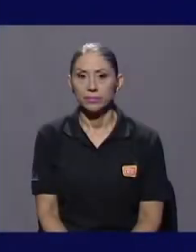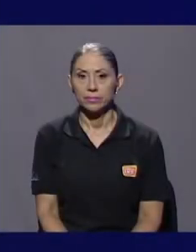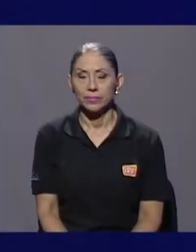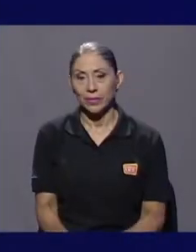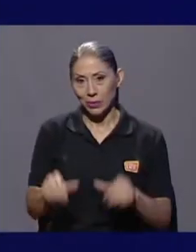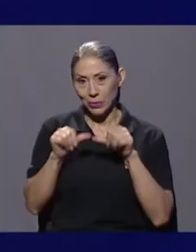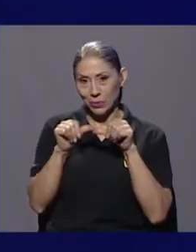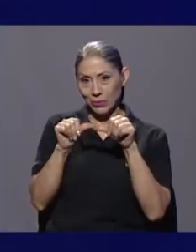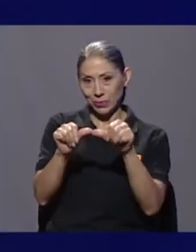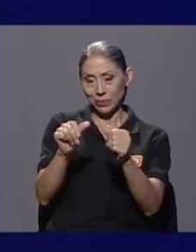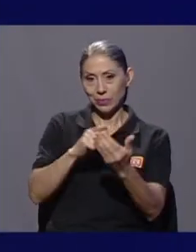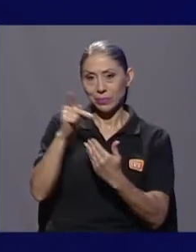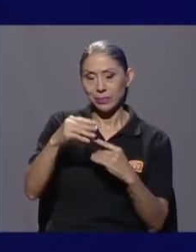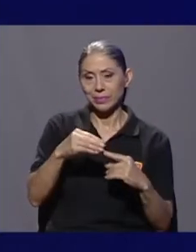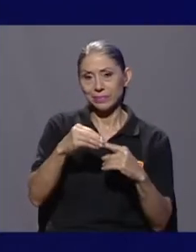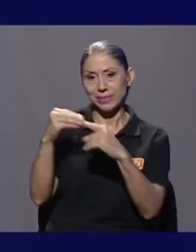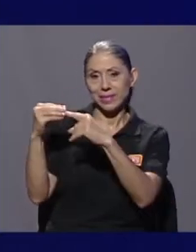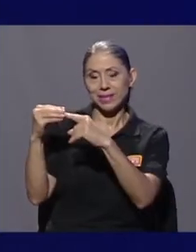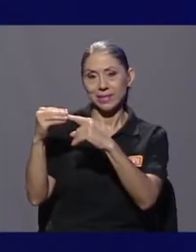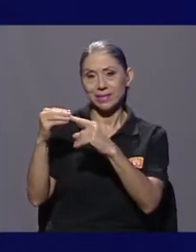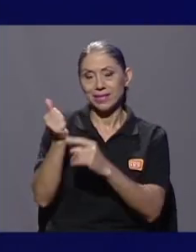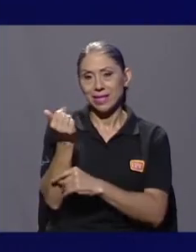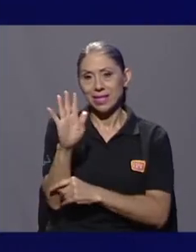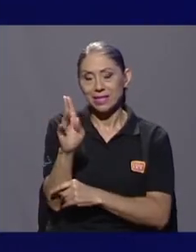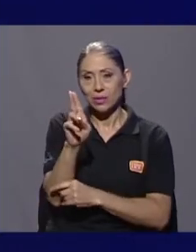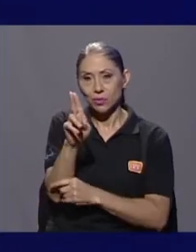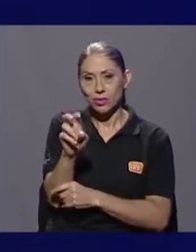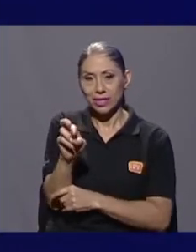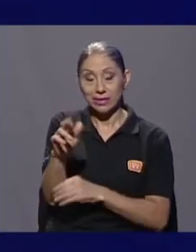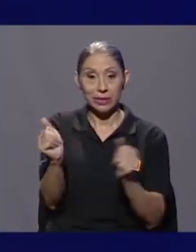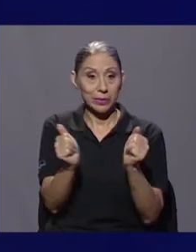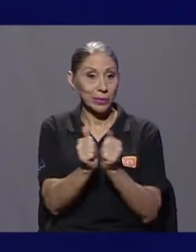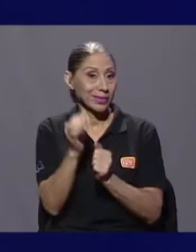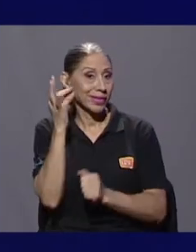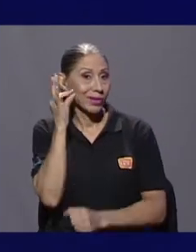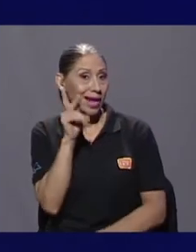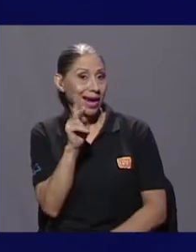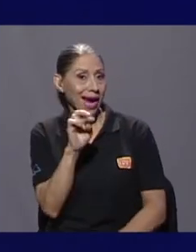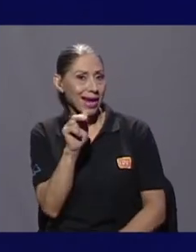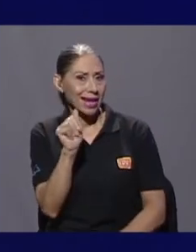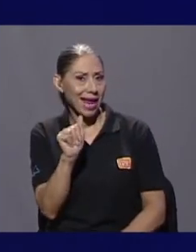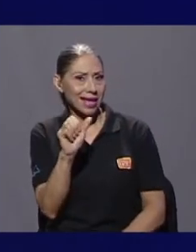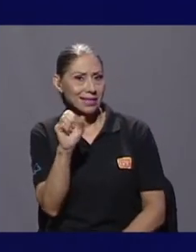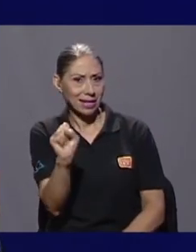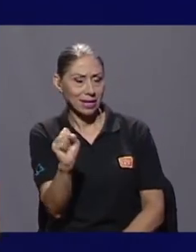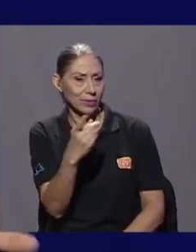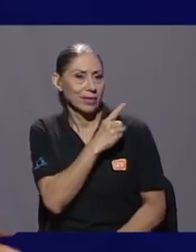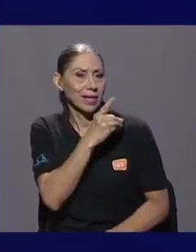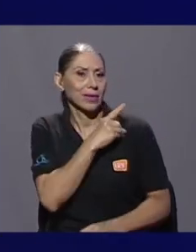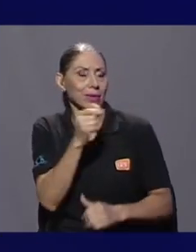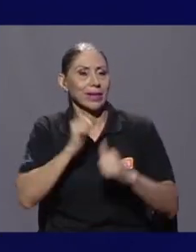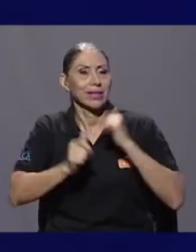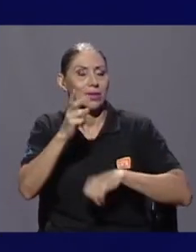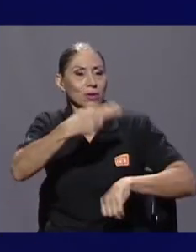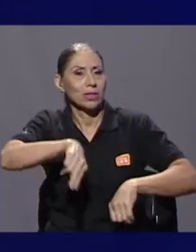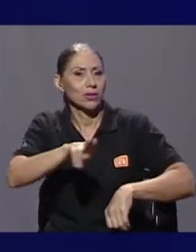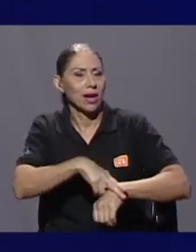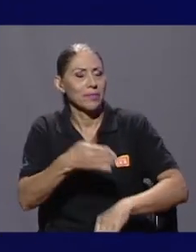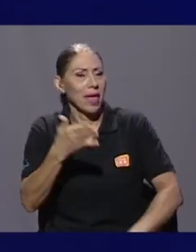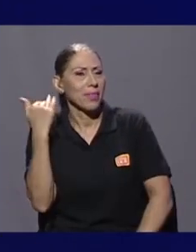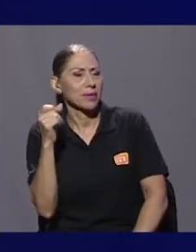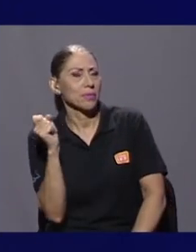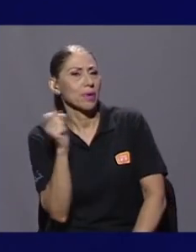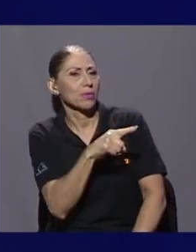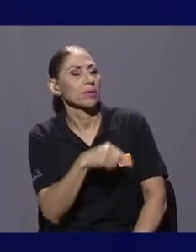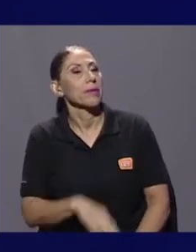Continuamos en especiales 15 UCR con la señora Karina Salguero, directora del Teatro Nacional. Te hice una pregunta Karina, ¿cuál